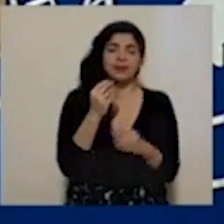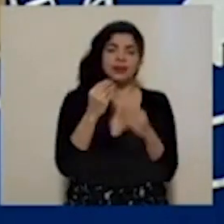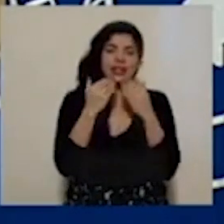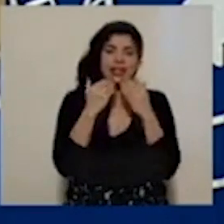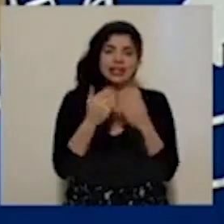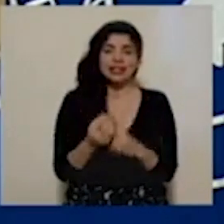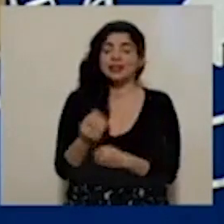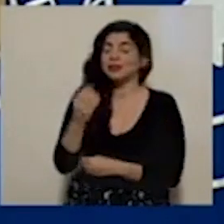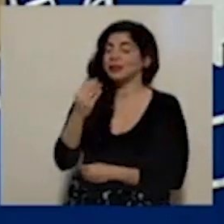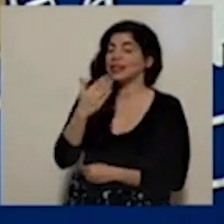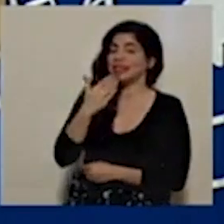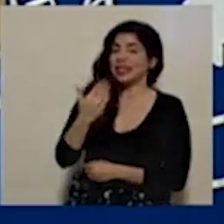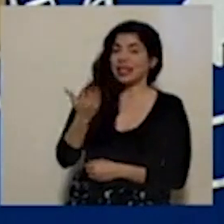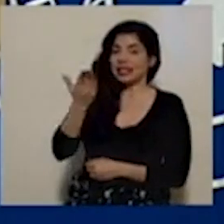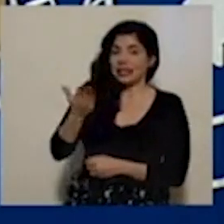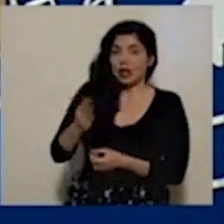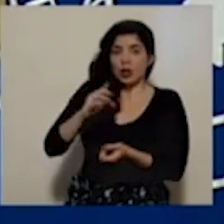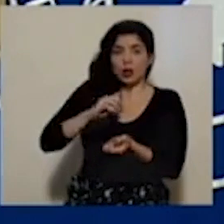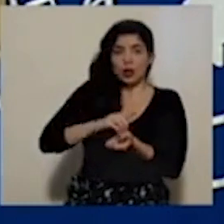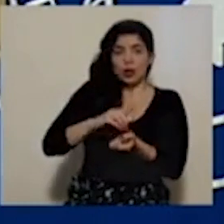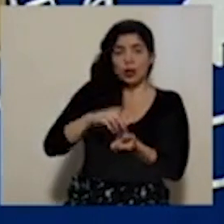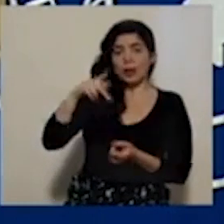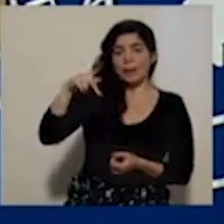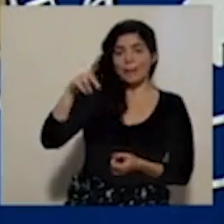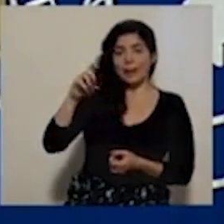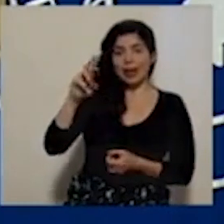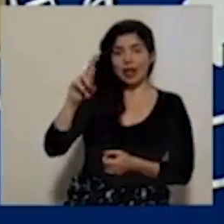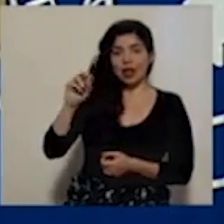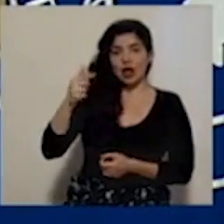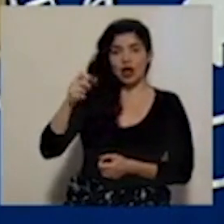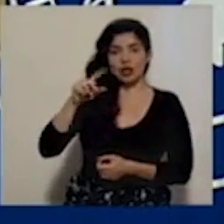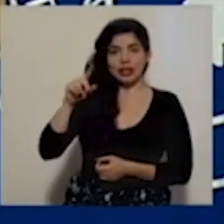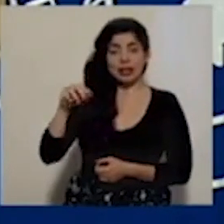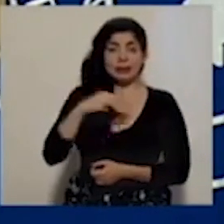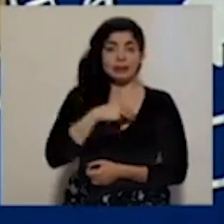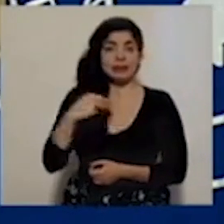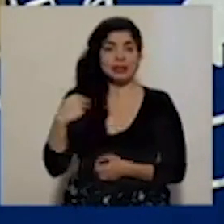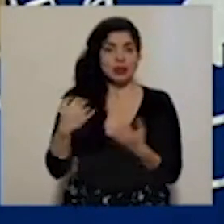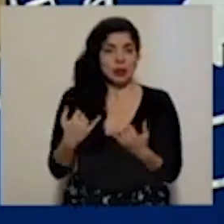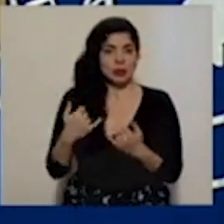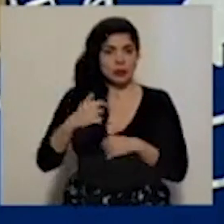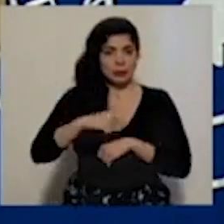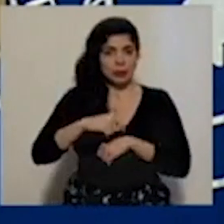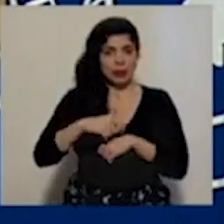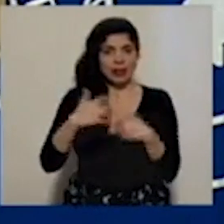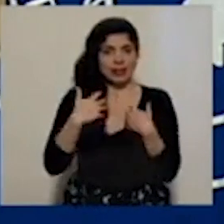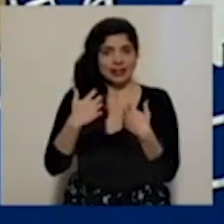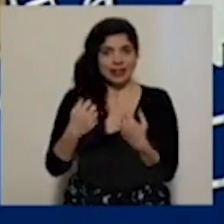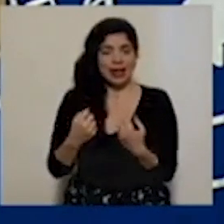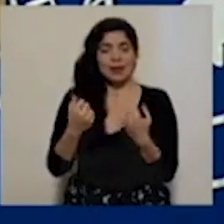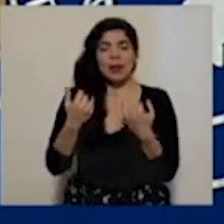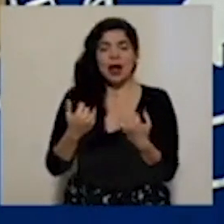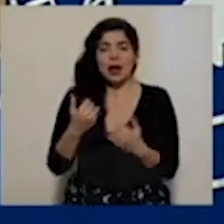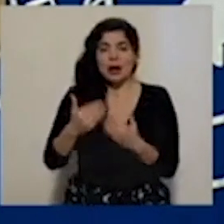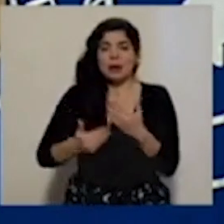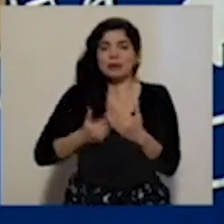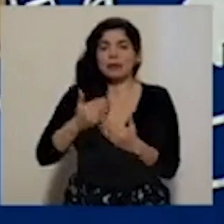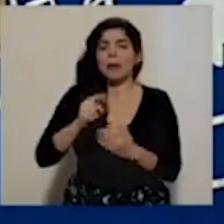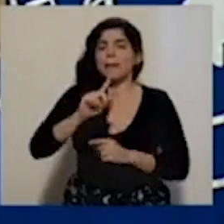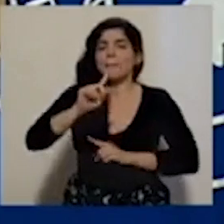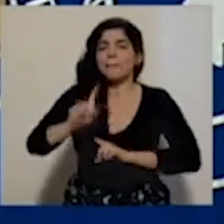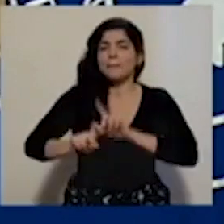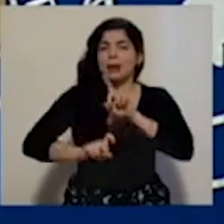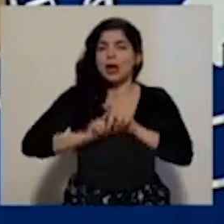gracias. Muchas gracias al doctor Pedro González, ministro interino de salud. De inmediato vamos a escuchar las